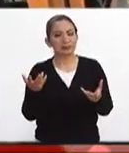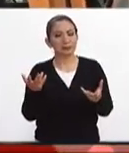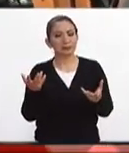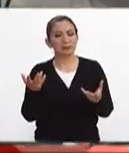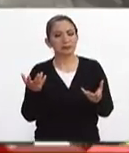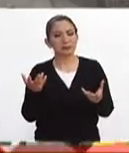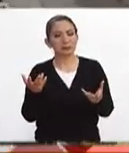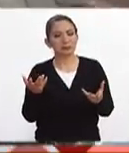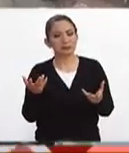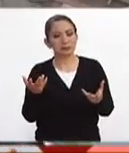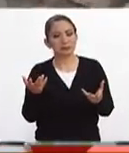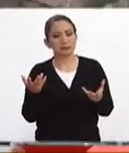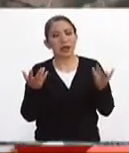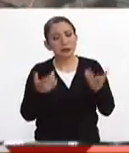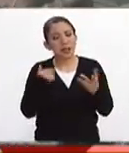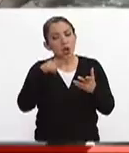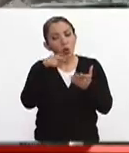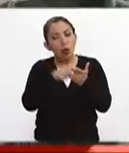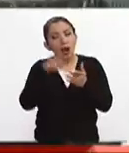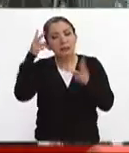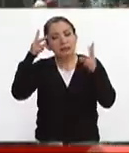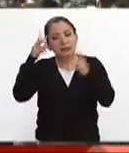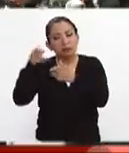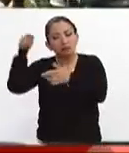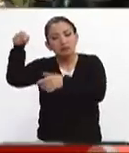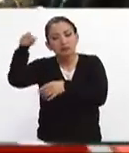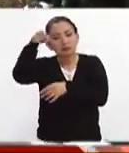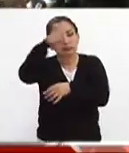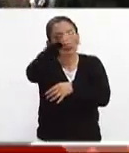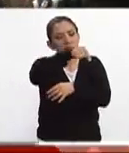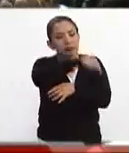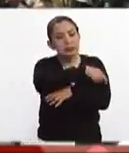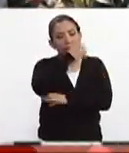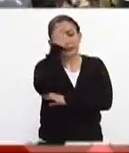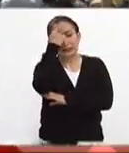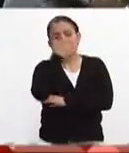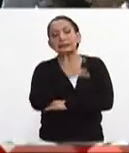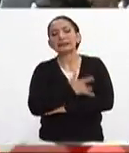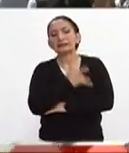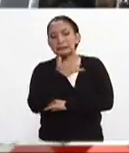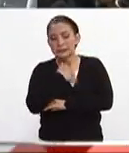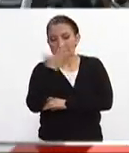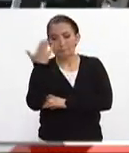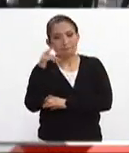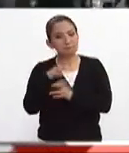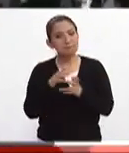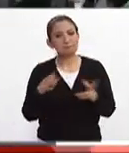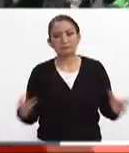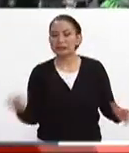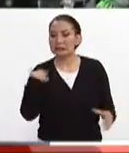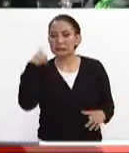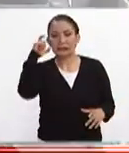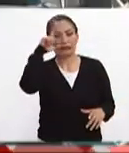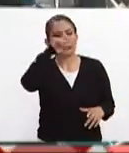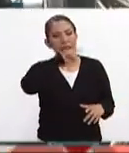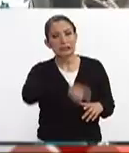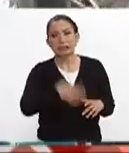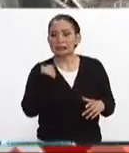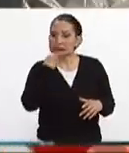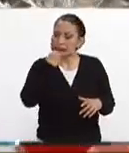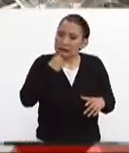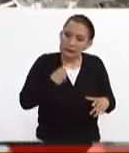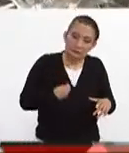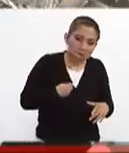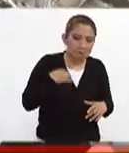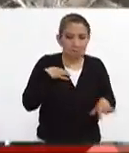los puntos de afectación estamos conscientes del enorme reato que tenemos por enfrente